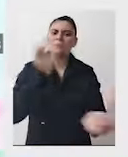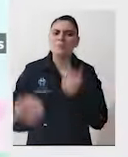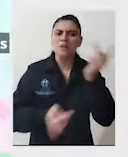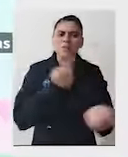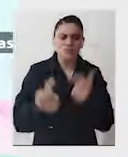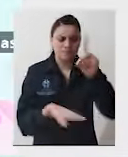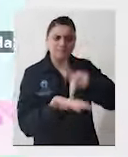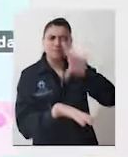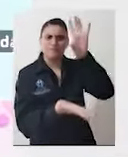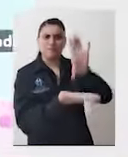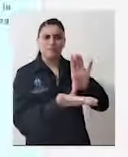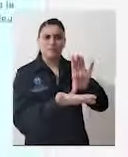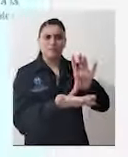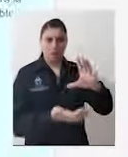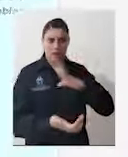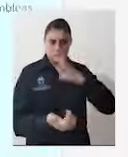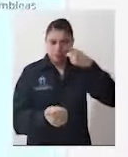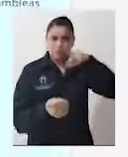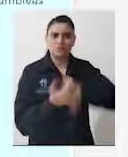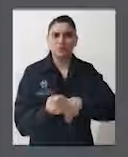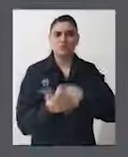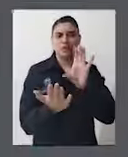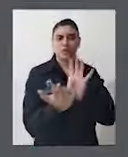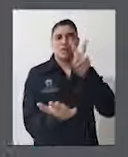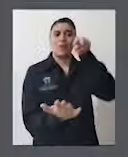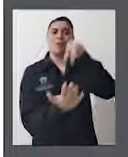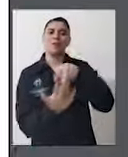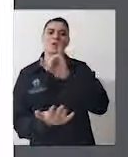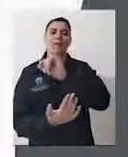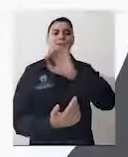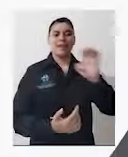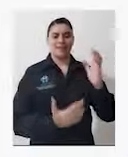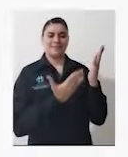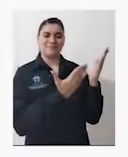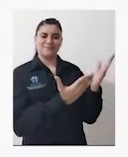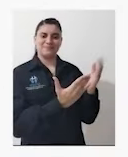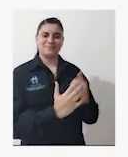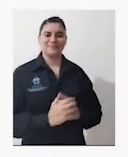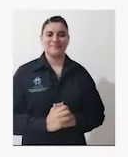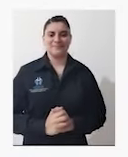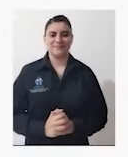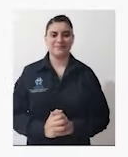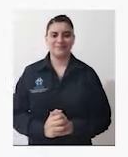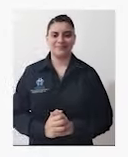consulta para personas con discapacidad. Aquí podrás encontrar la convocatoria. Instituto Estatal Electoral. Estatal Electoral.